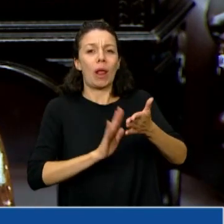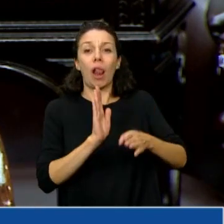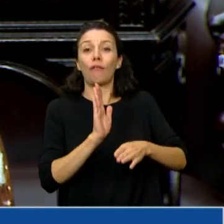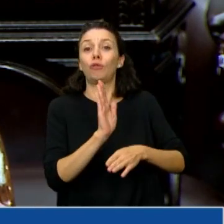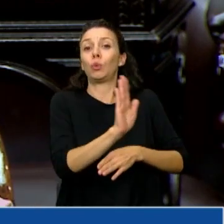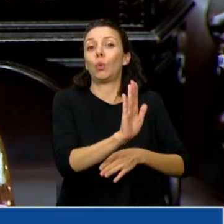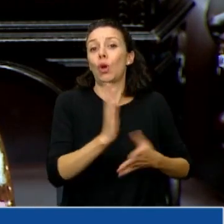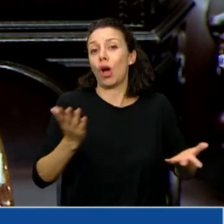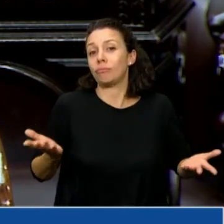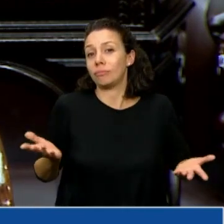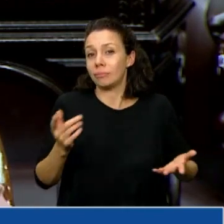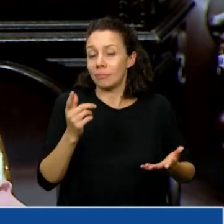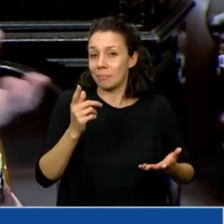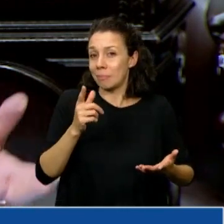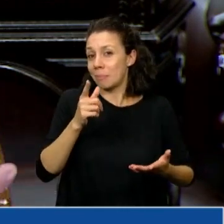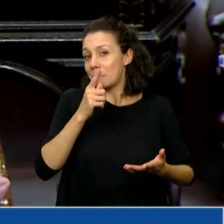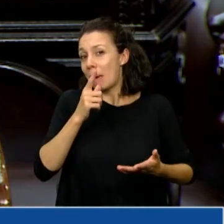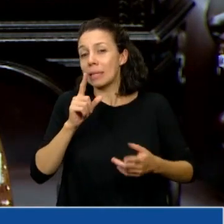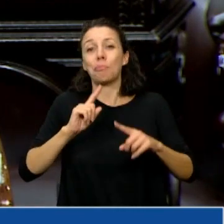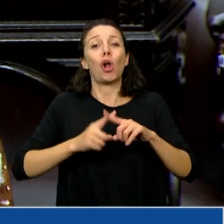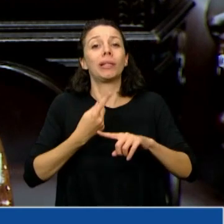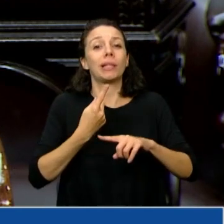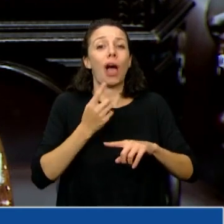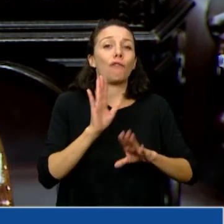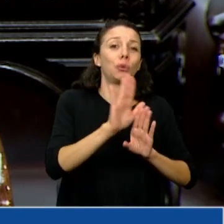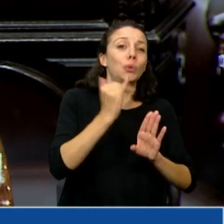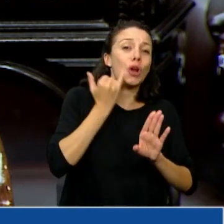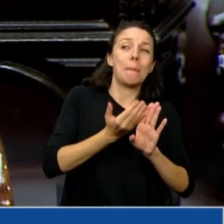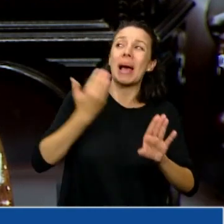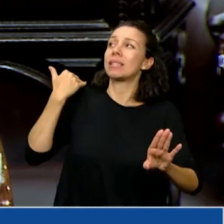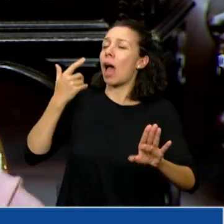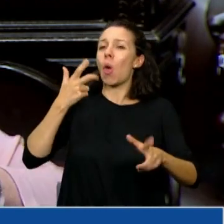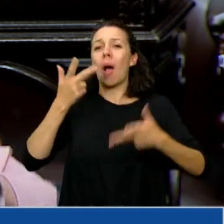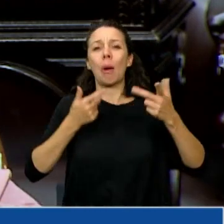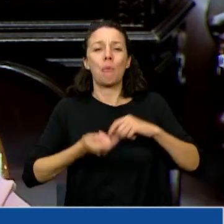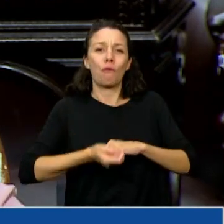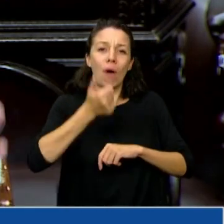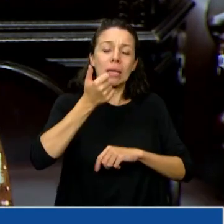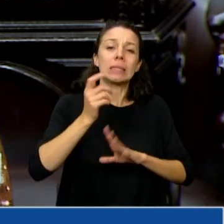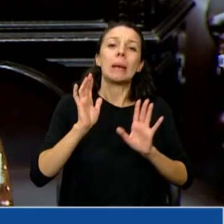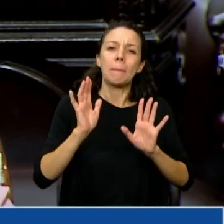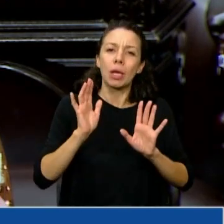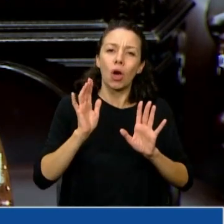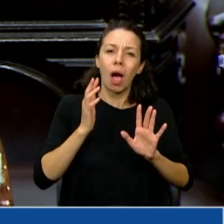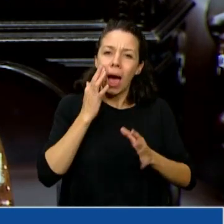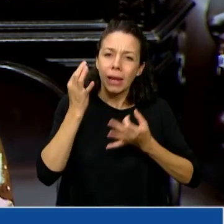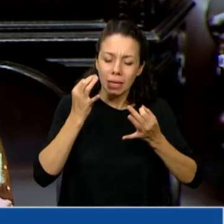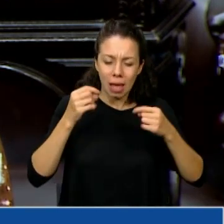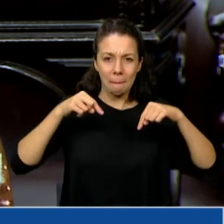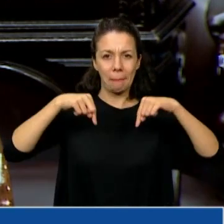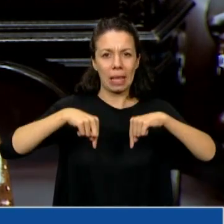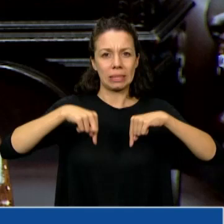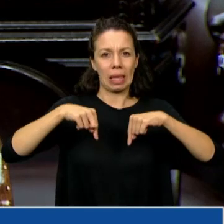muy fácil, el futuro en política y el pasado, pero yo quisiera además analizar el presente. Y acá